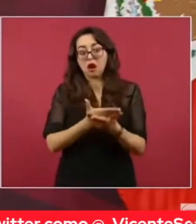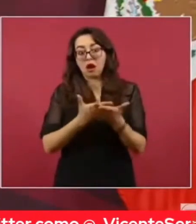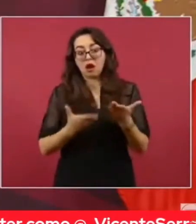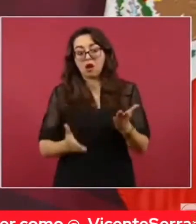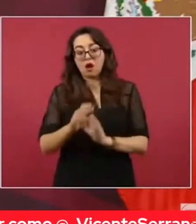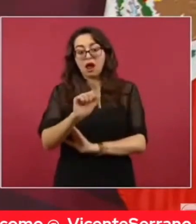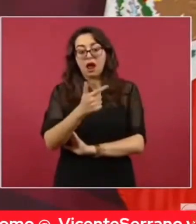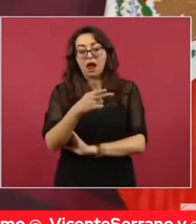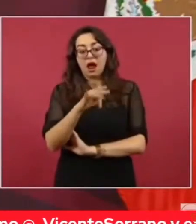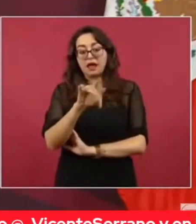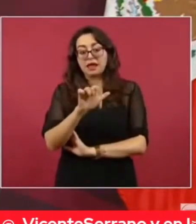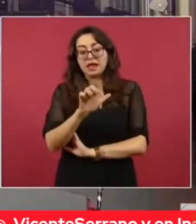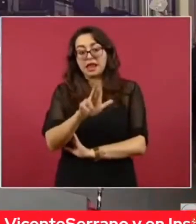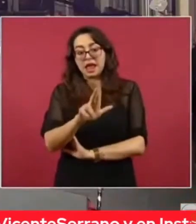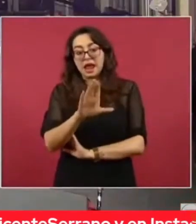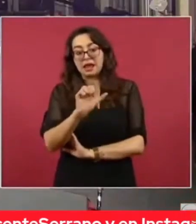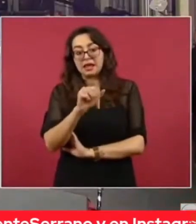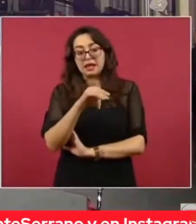Ayúdenme.